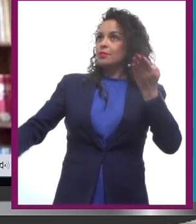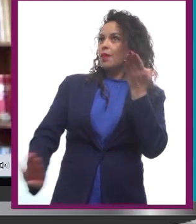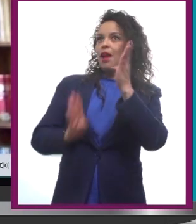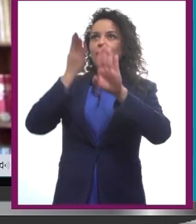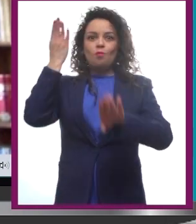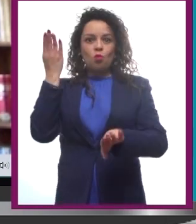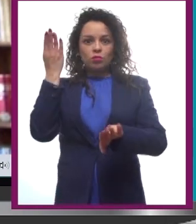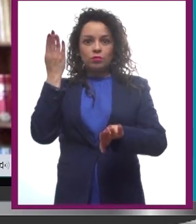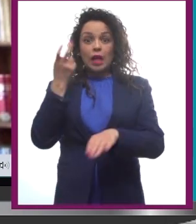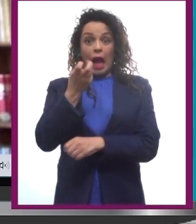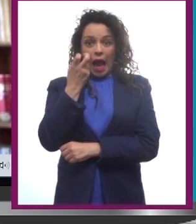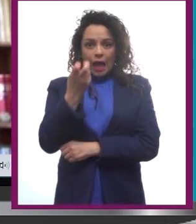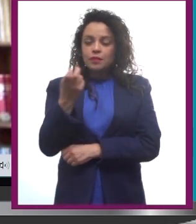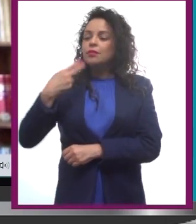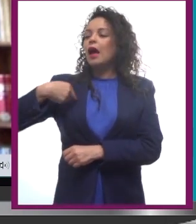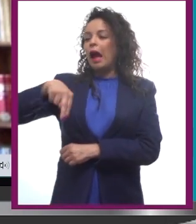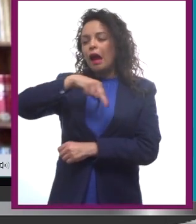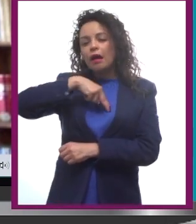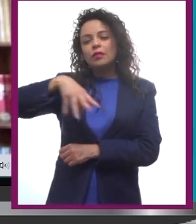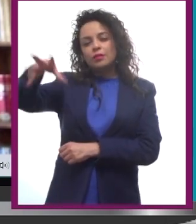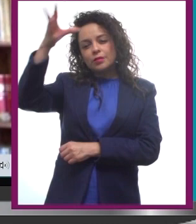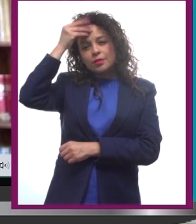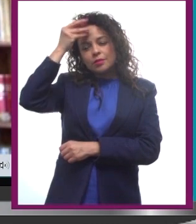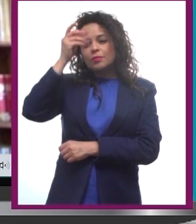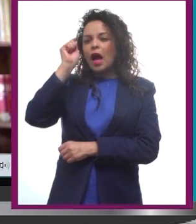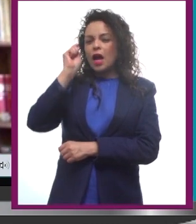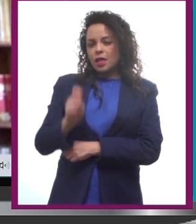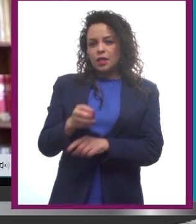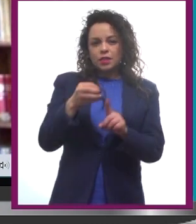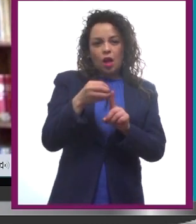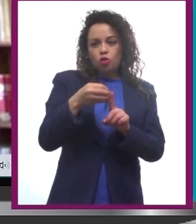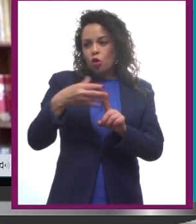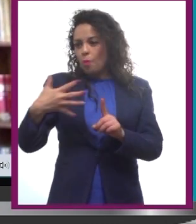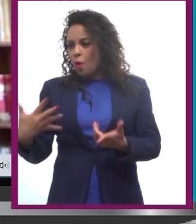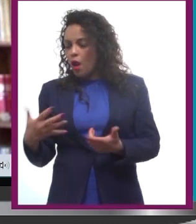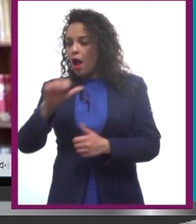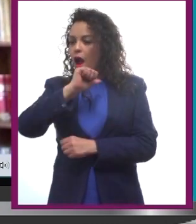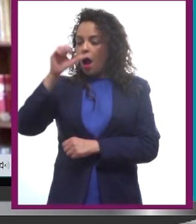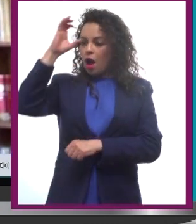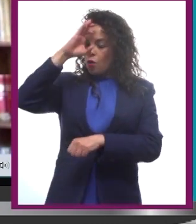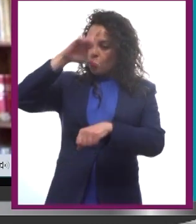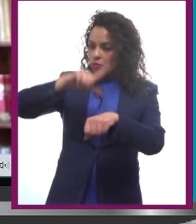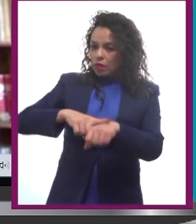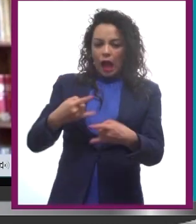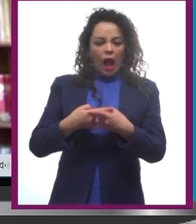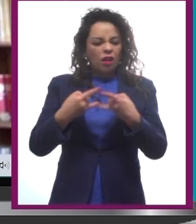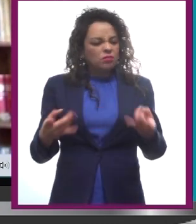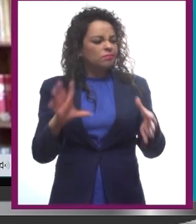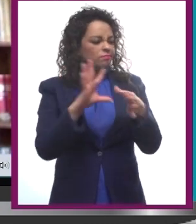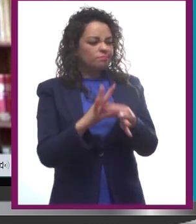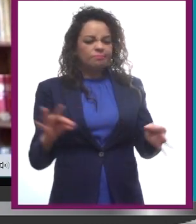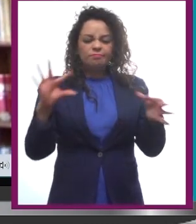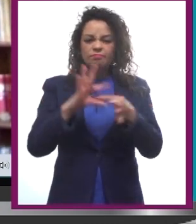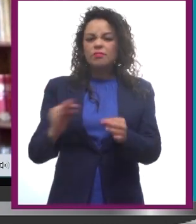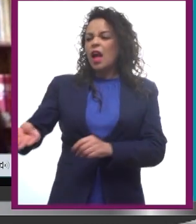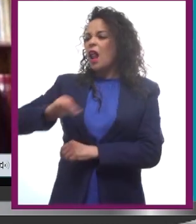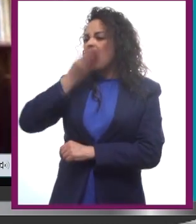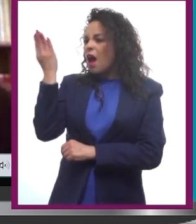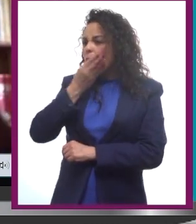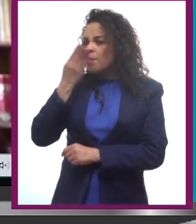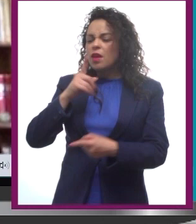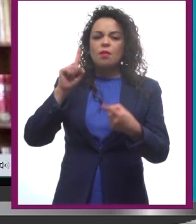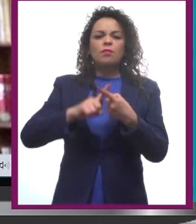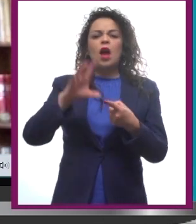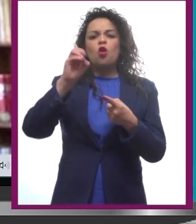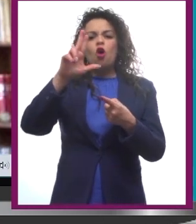Y eso nos enseñó a ver la antropología cultural, las historias que se cuentan en la Biblia, en el Corán,